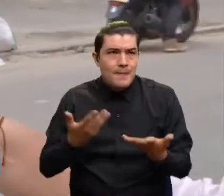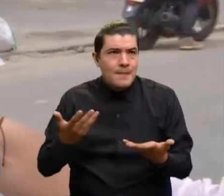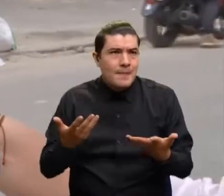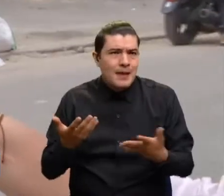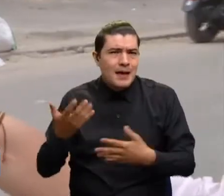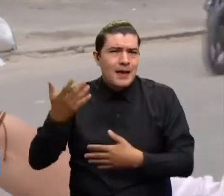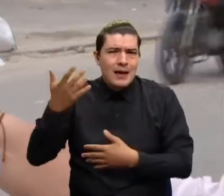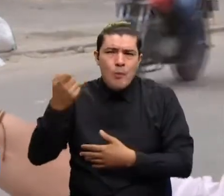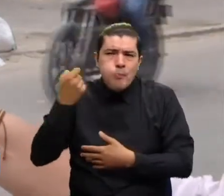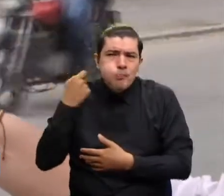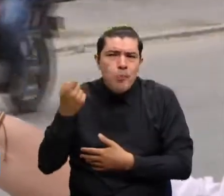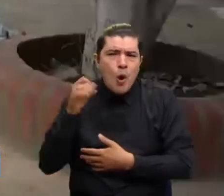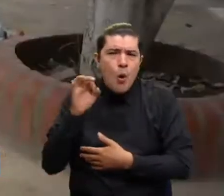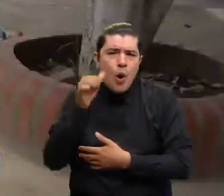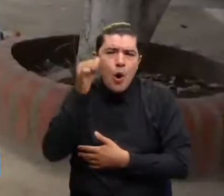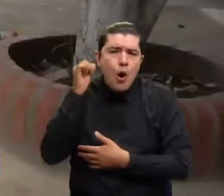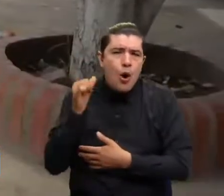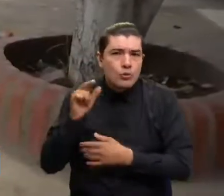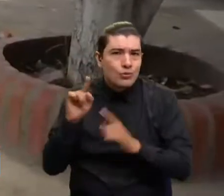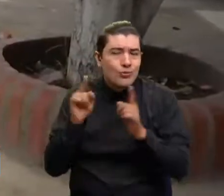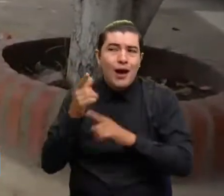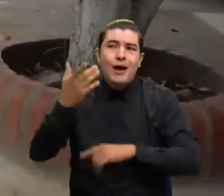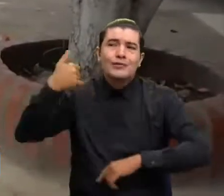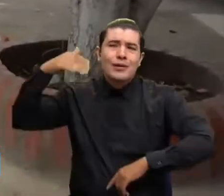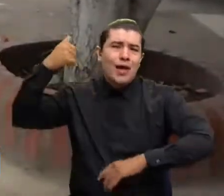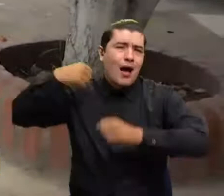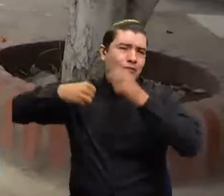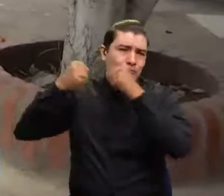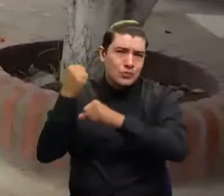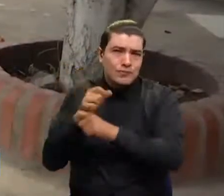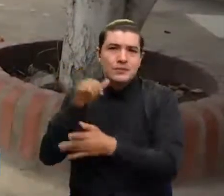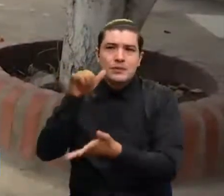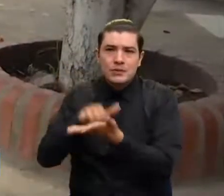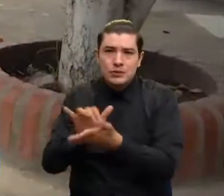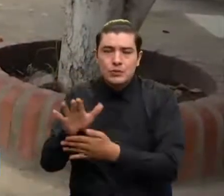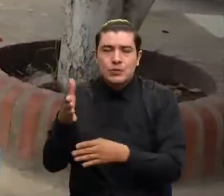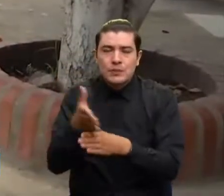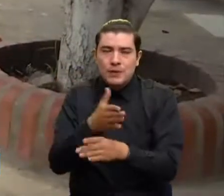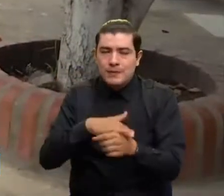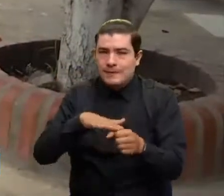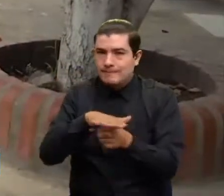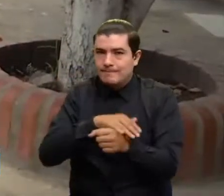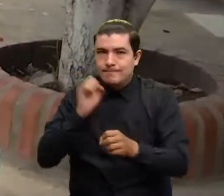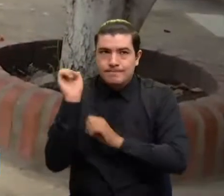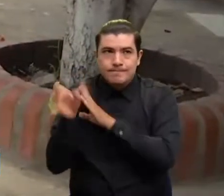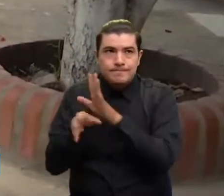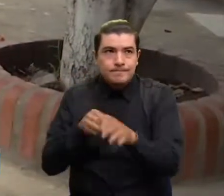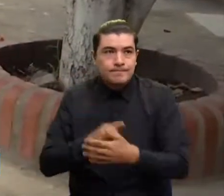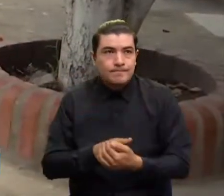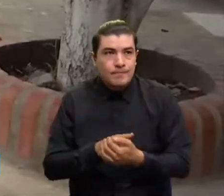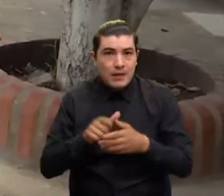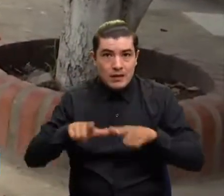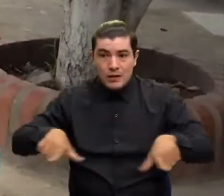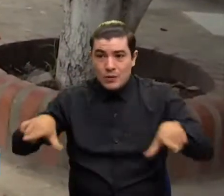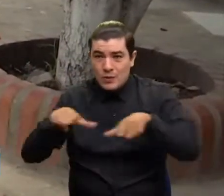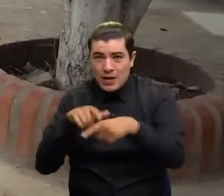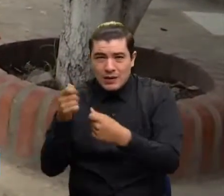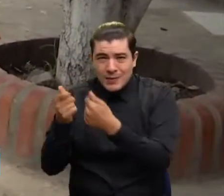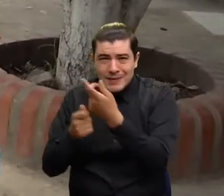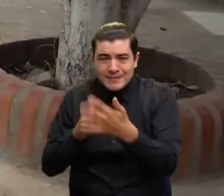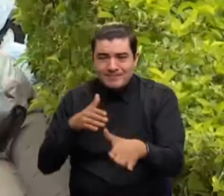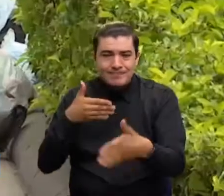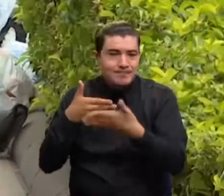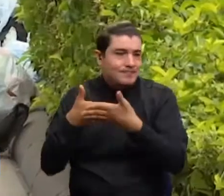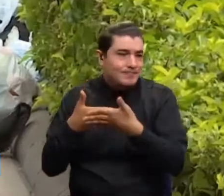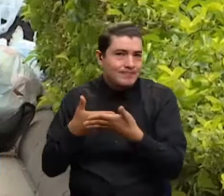años y años y de años. También ya algunos locales comerciales del sector permanecen cerrados todo el día ante la presencia de moscos y olores